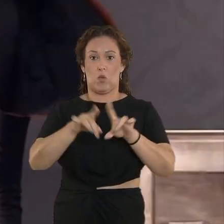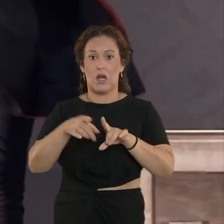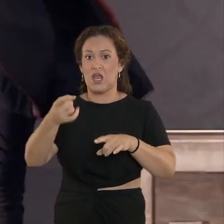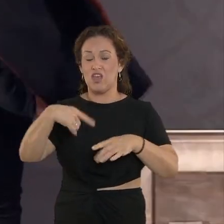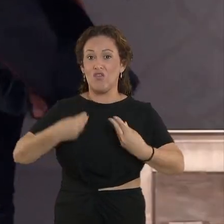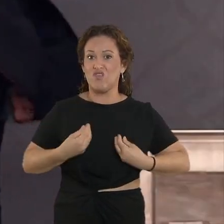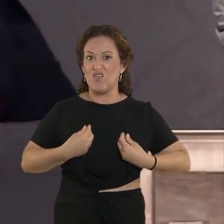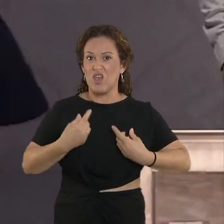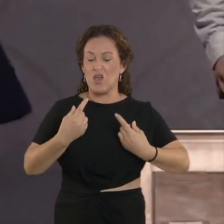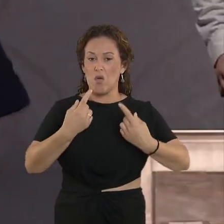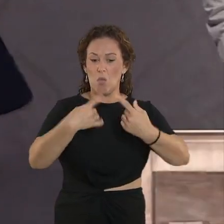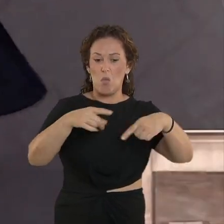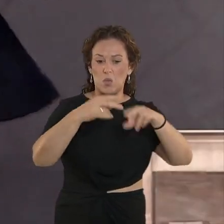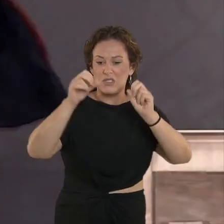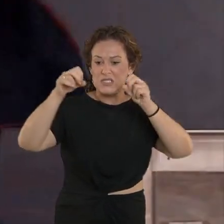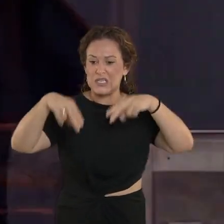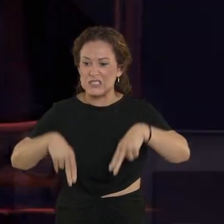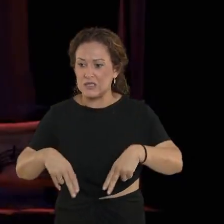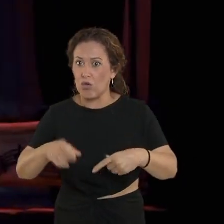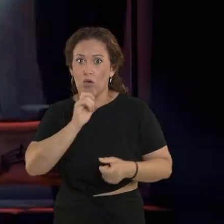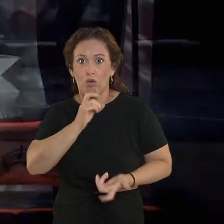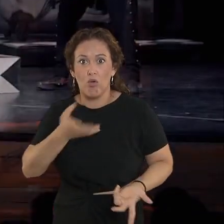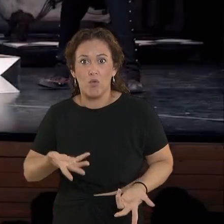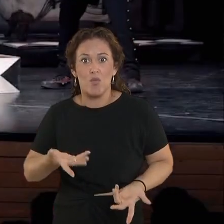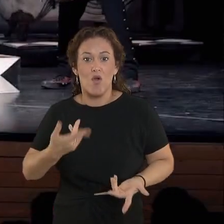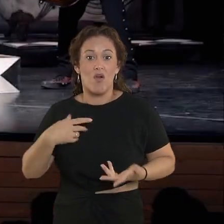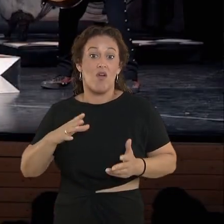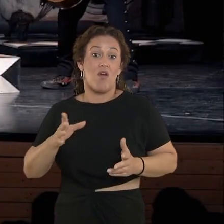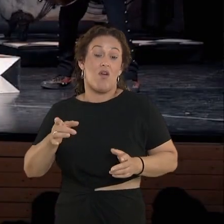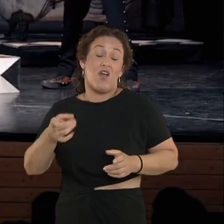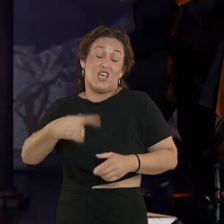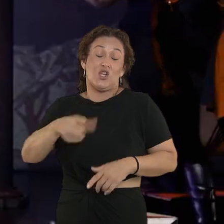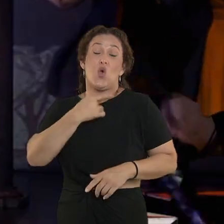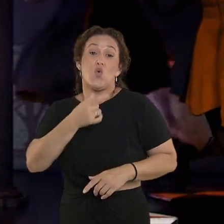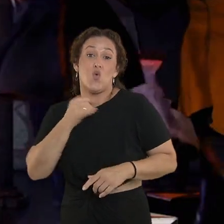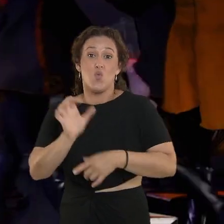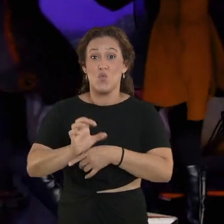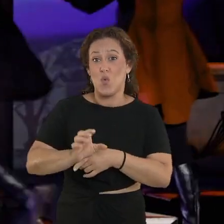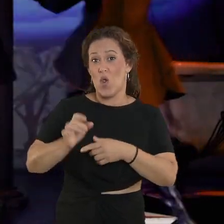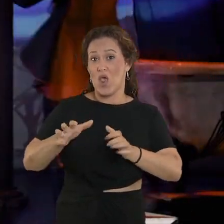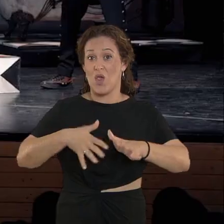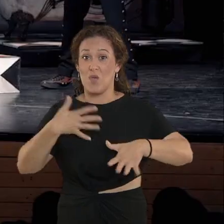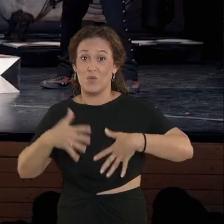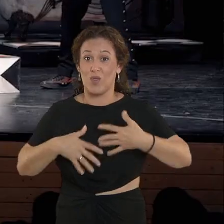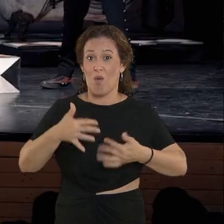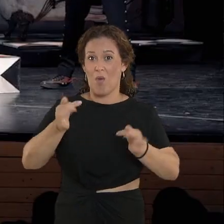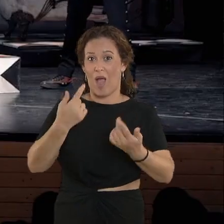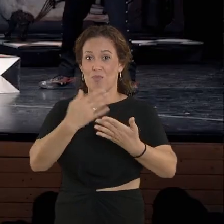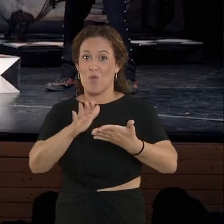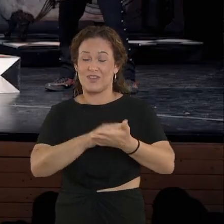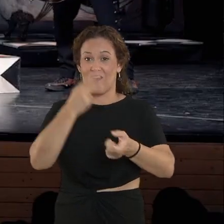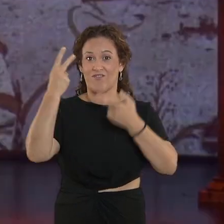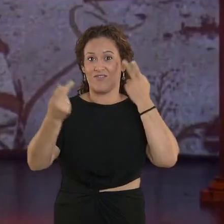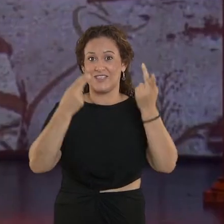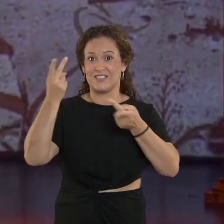consiguen sobrevivir en un mundo tan vacío de felicidad? Pues con un salvavidas hecho de humor, emoción y poesía visual.